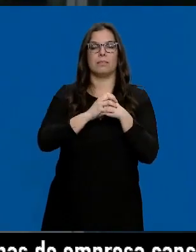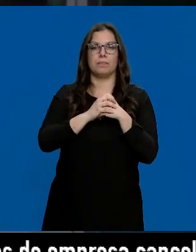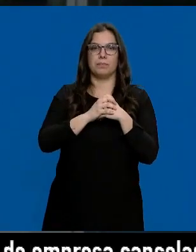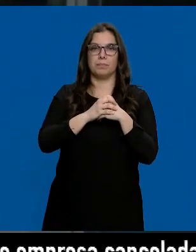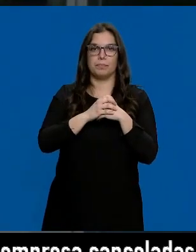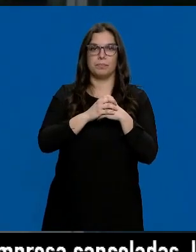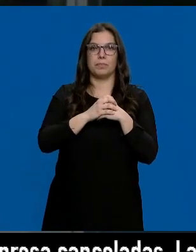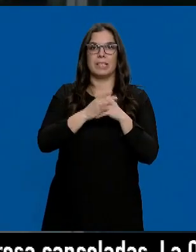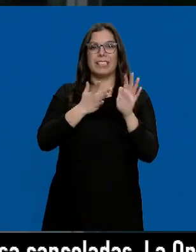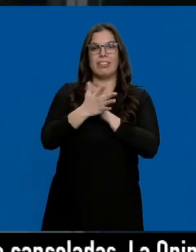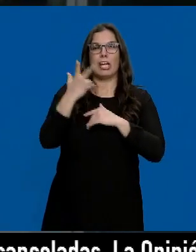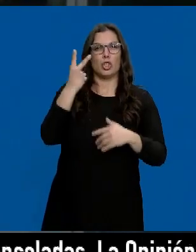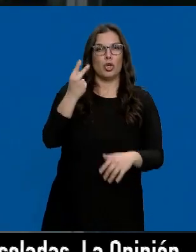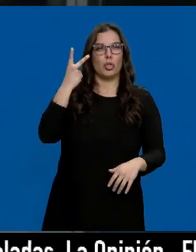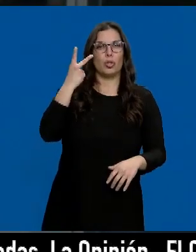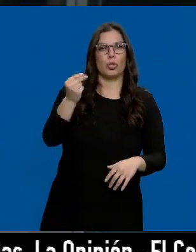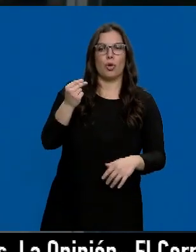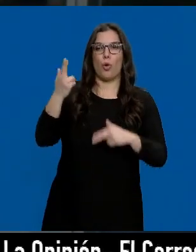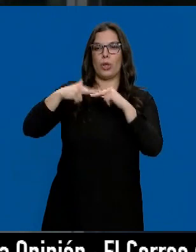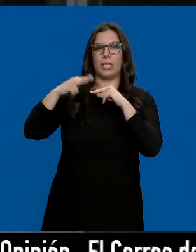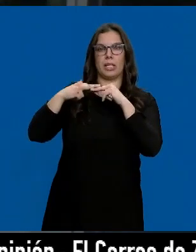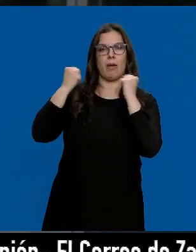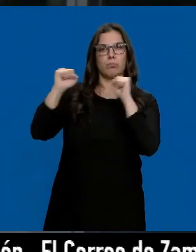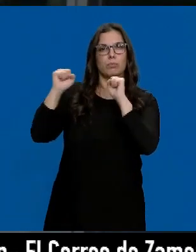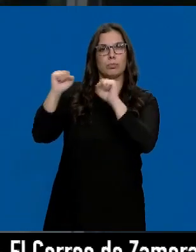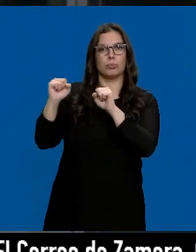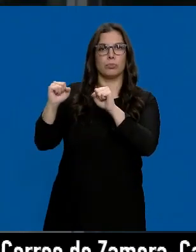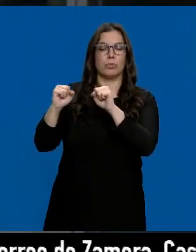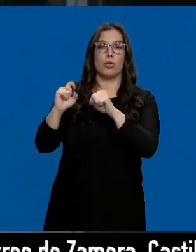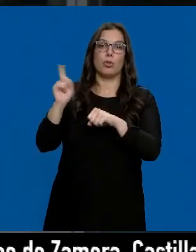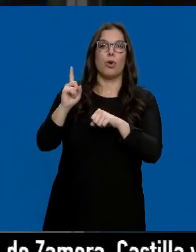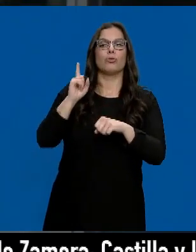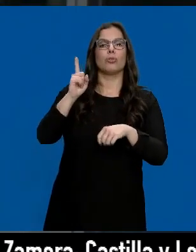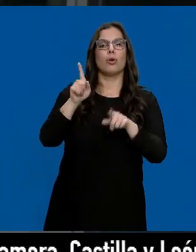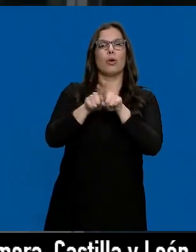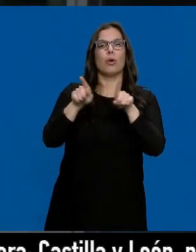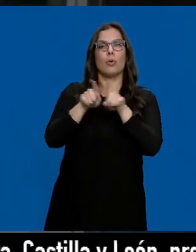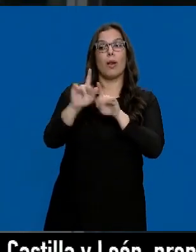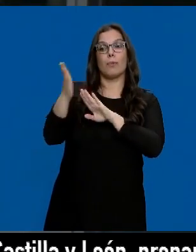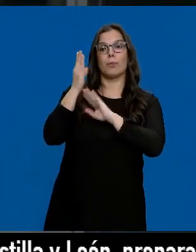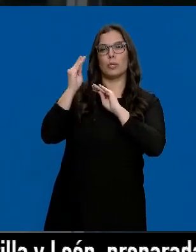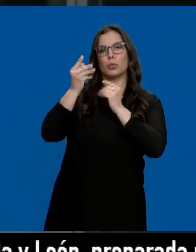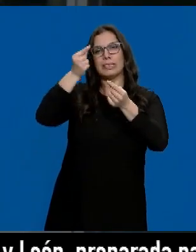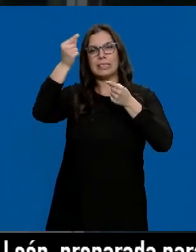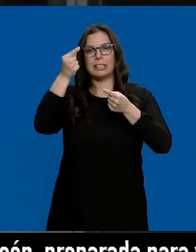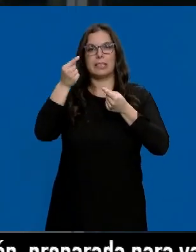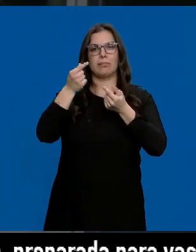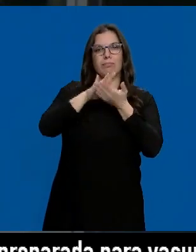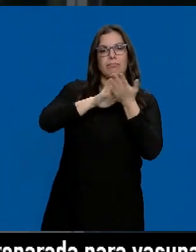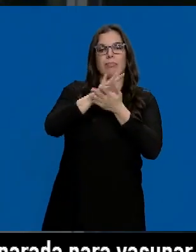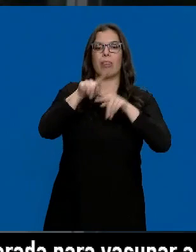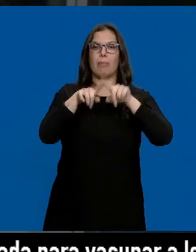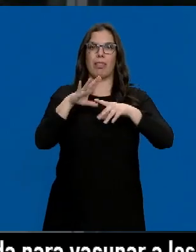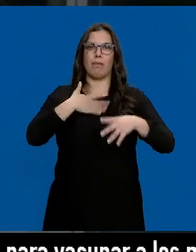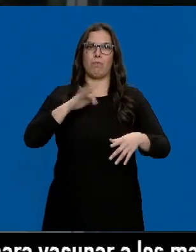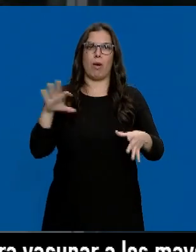negacionista de las enmiendas o alternativos, sino sencillamente es una aquilatación de sus propuestas a las posibilidades